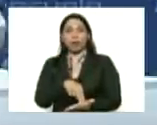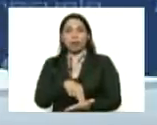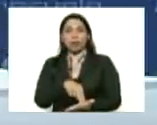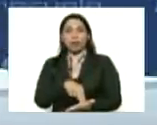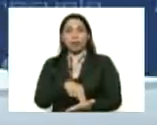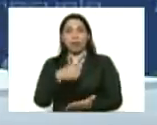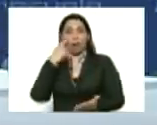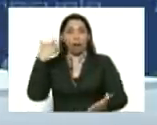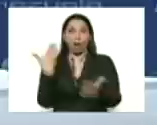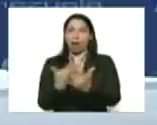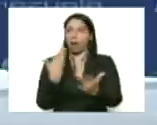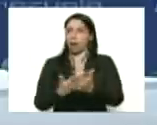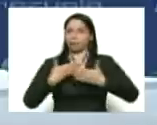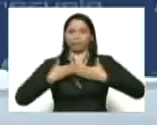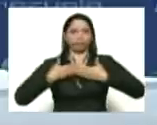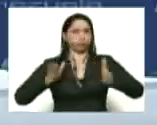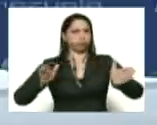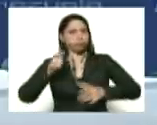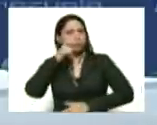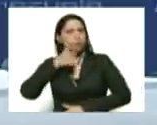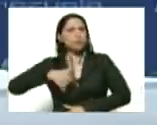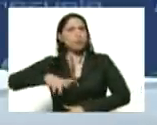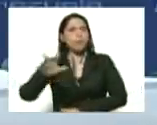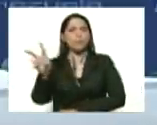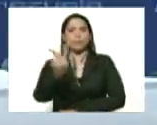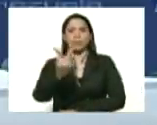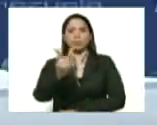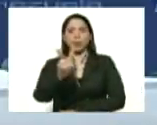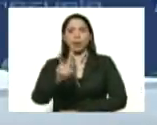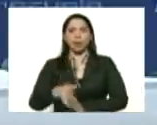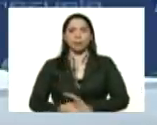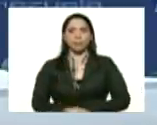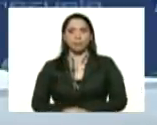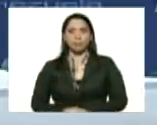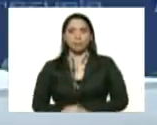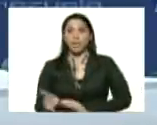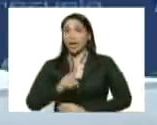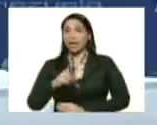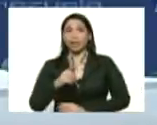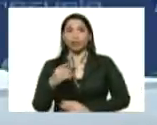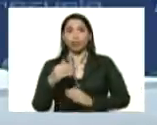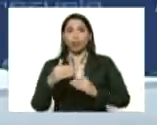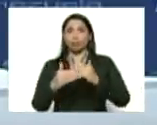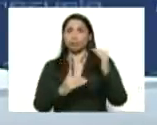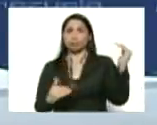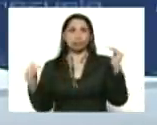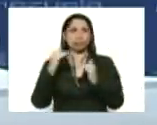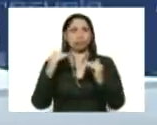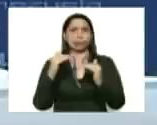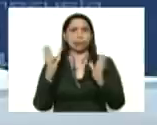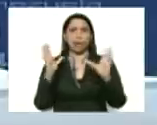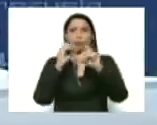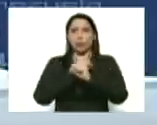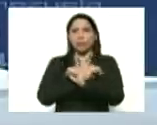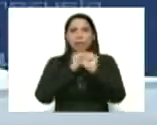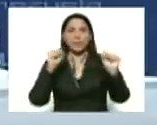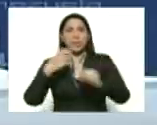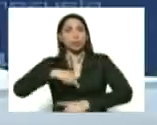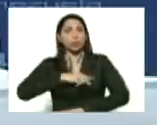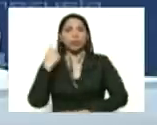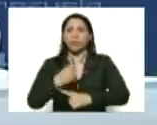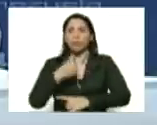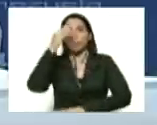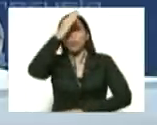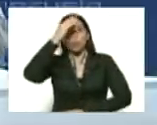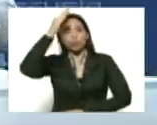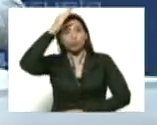evidente amplio del pueblo de Venezuela pero esto no va a pasar de la noche a la mañana tengamos conciencia